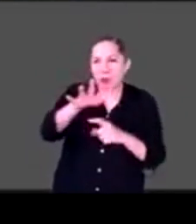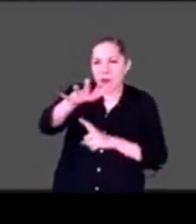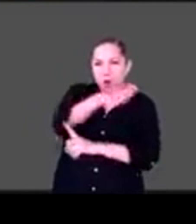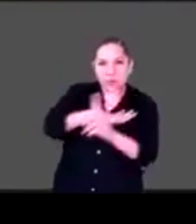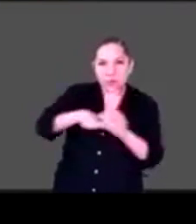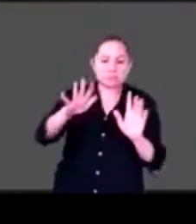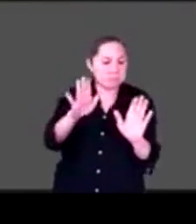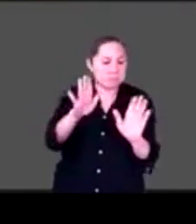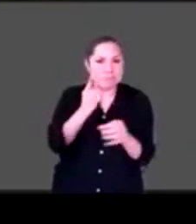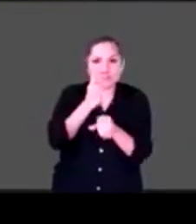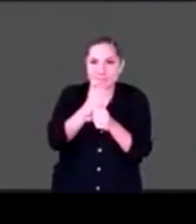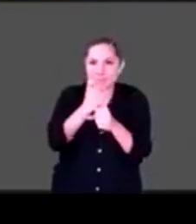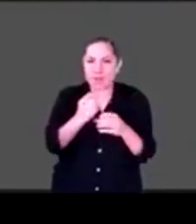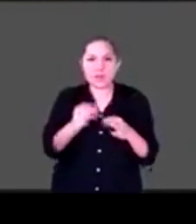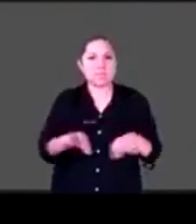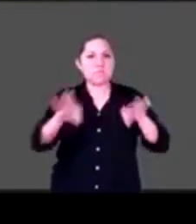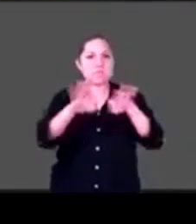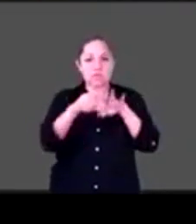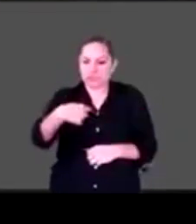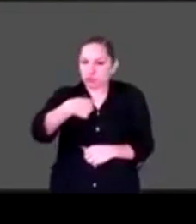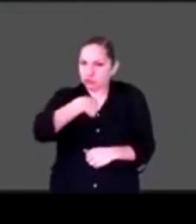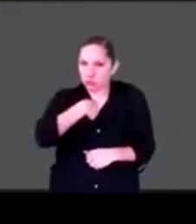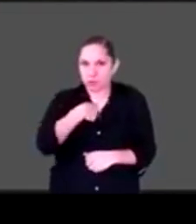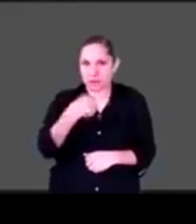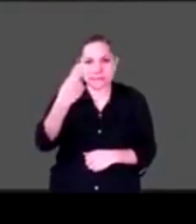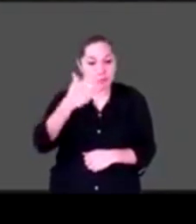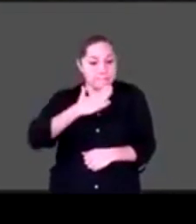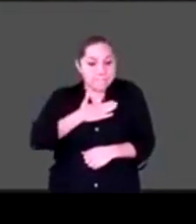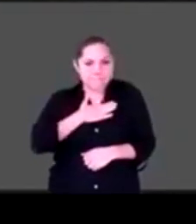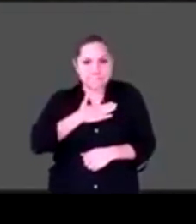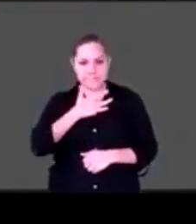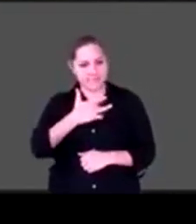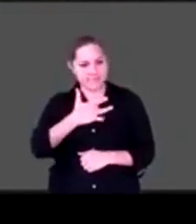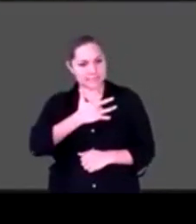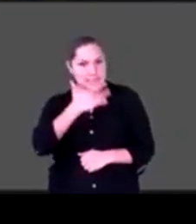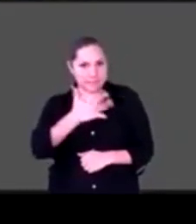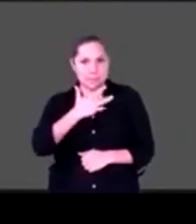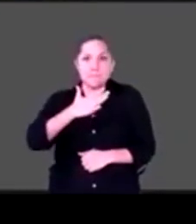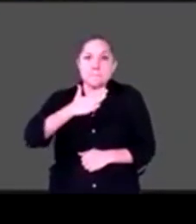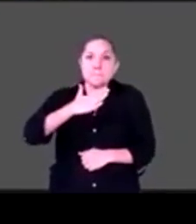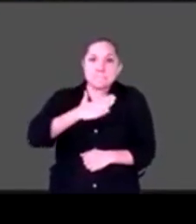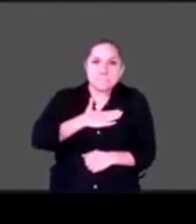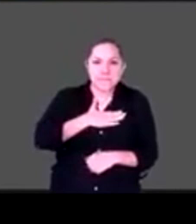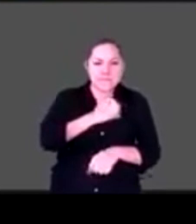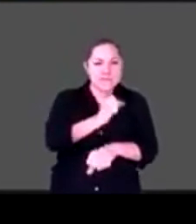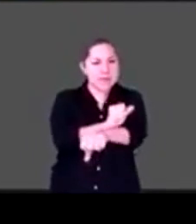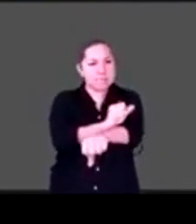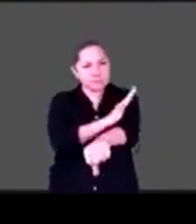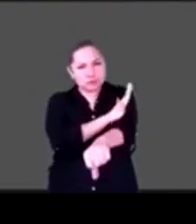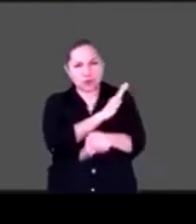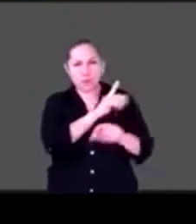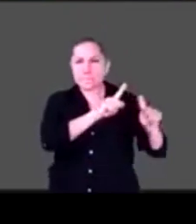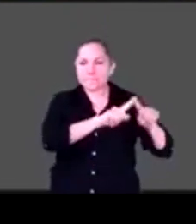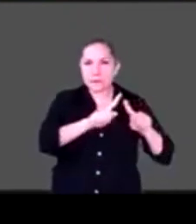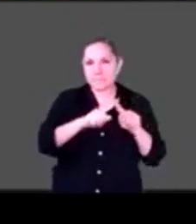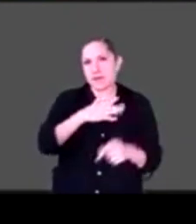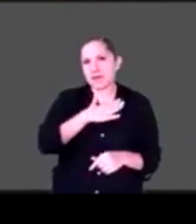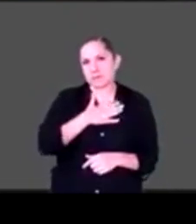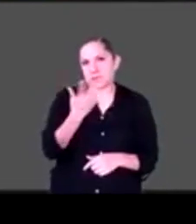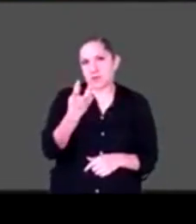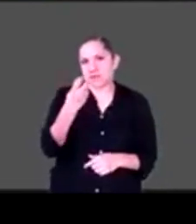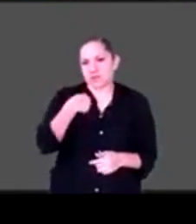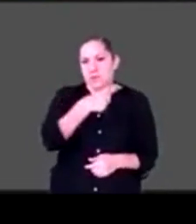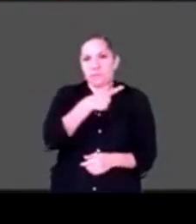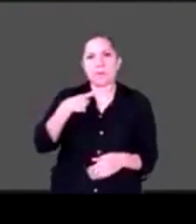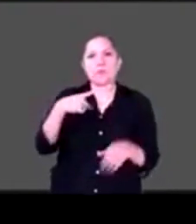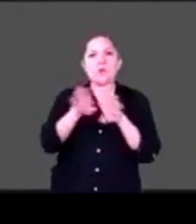mis emociones, porque si yo no manejo mi tristeza, es muy difícil que pueda acompañar a alguien. Eso no significa que yo tenga que ser perfecto, significa